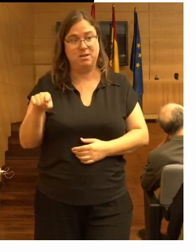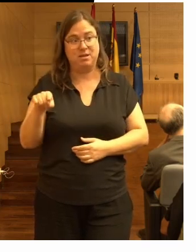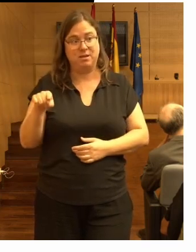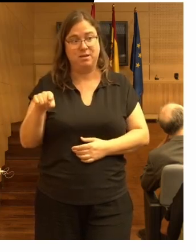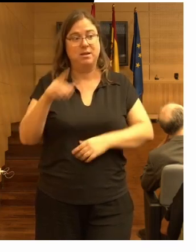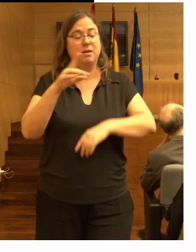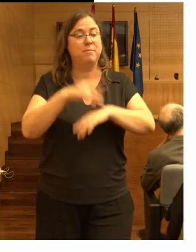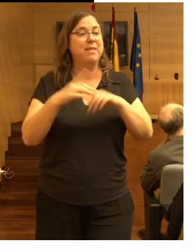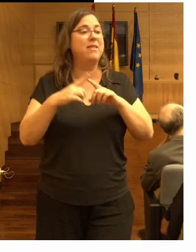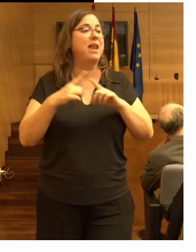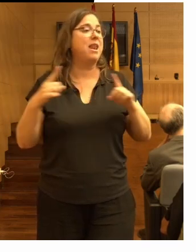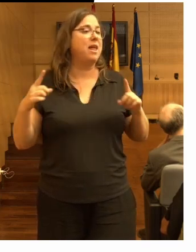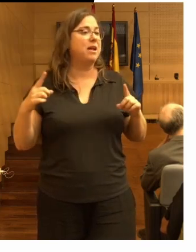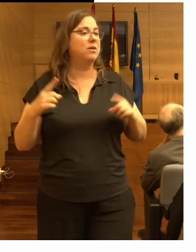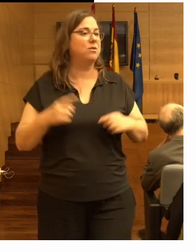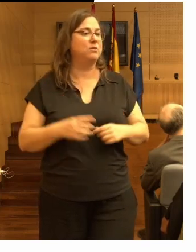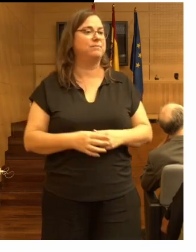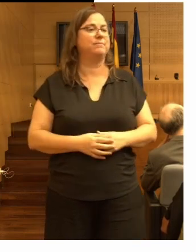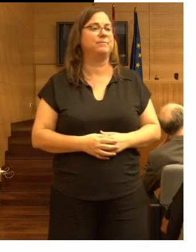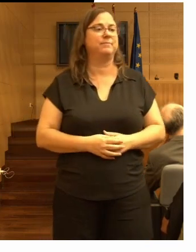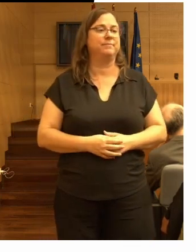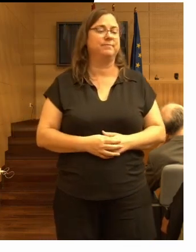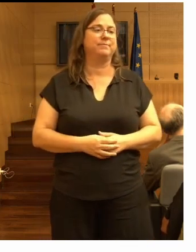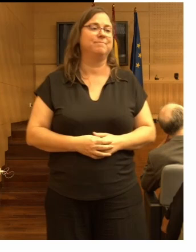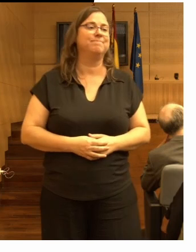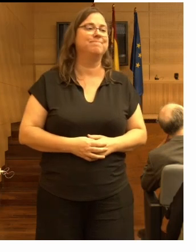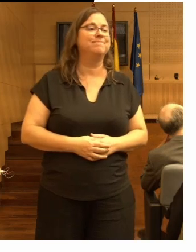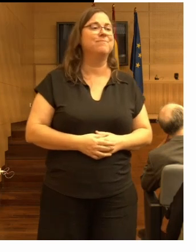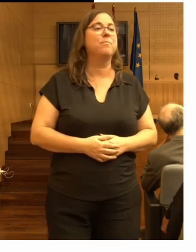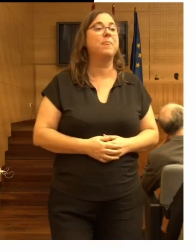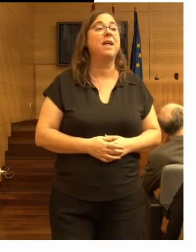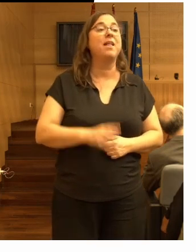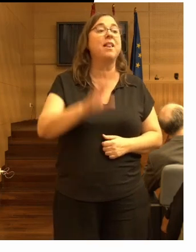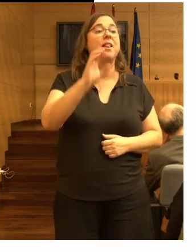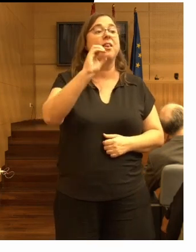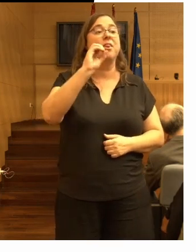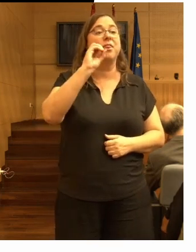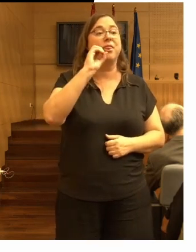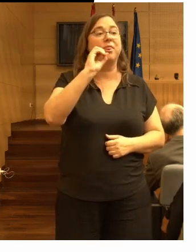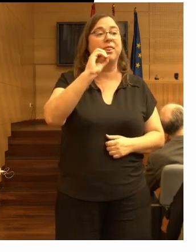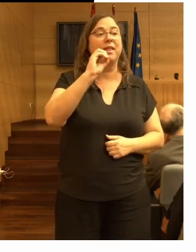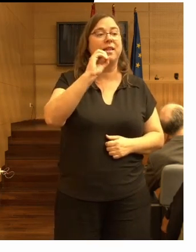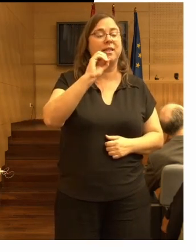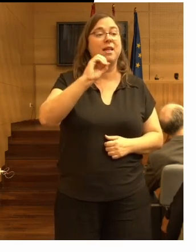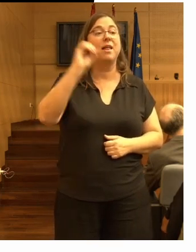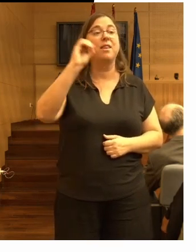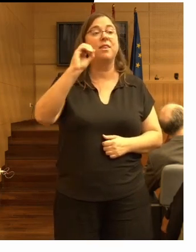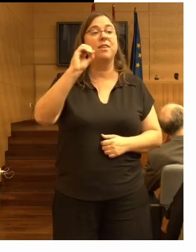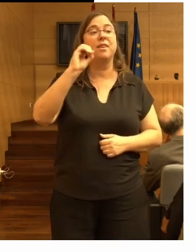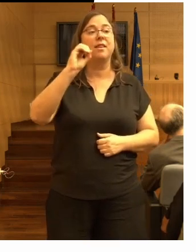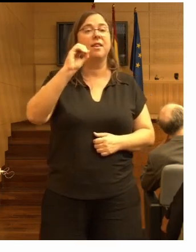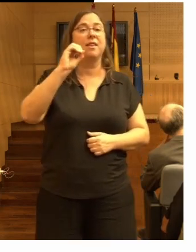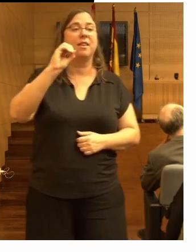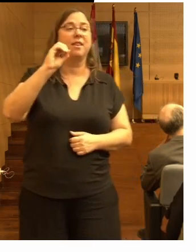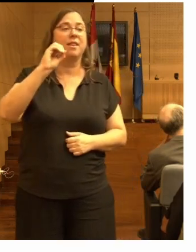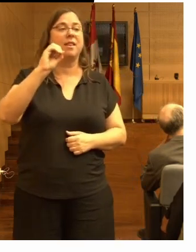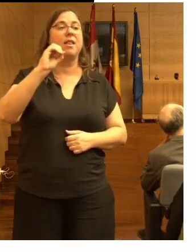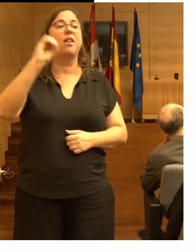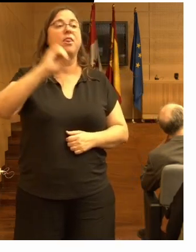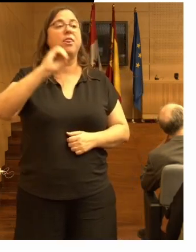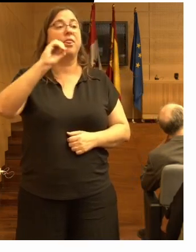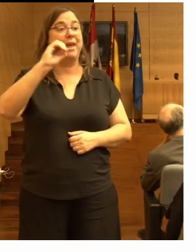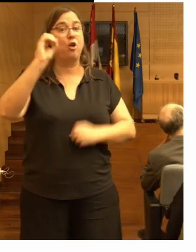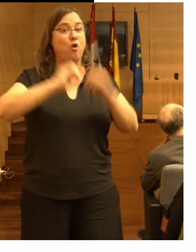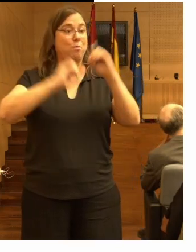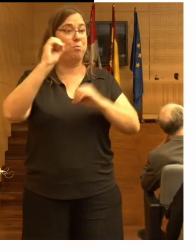que no no tenía tenía un 0% de residentes de larga duración la mayoría se iban a casa después